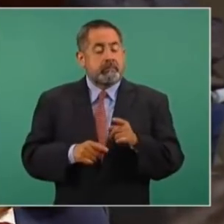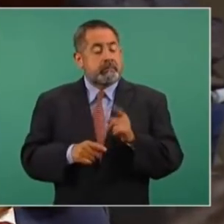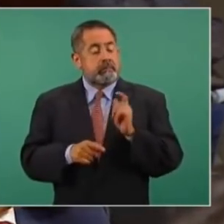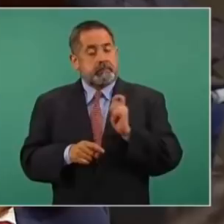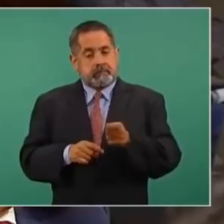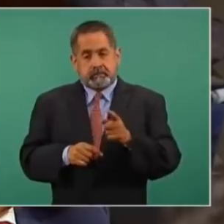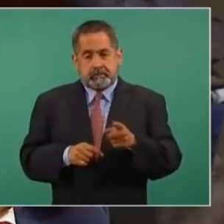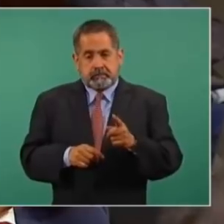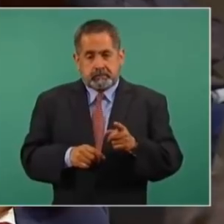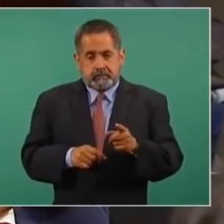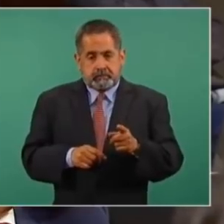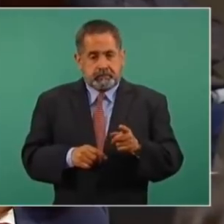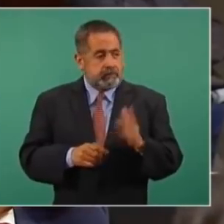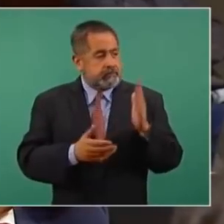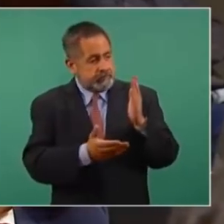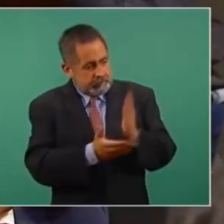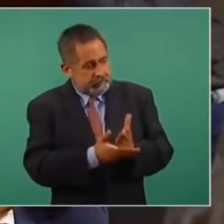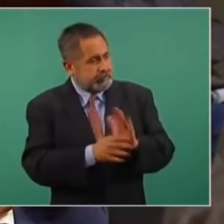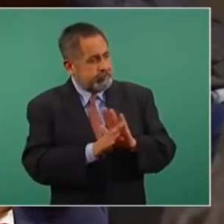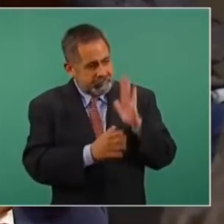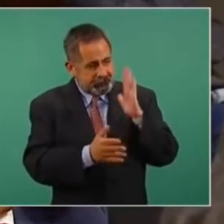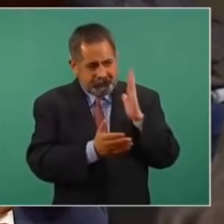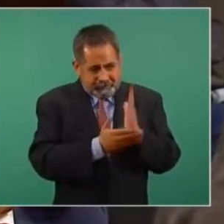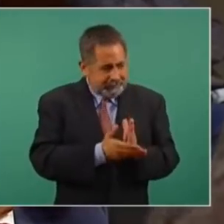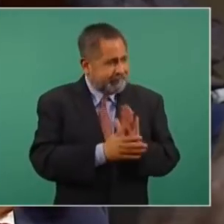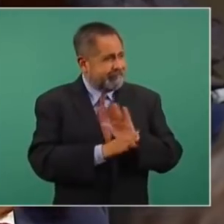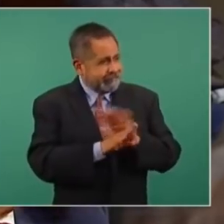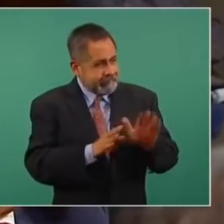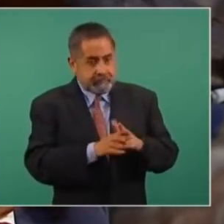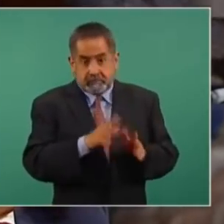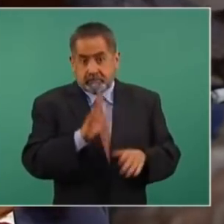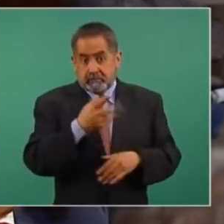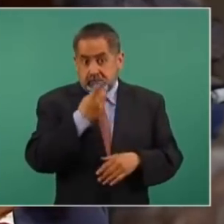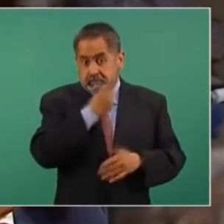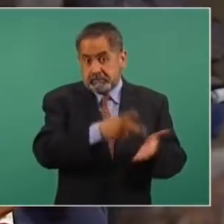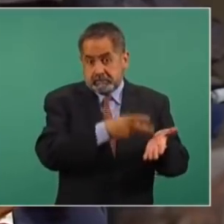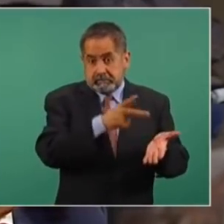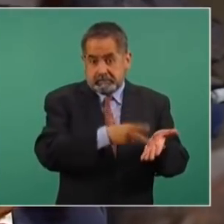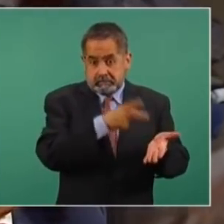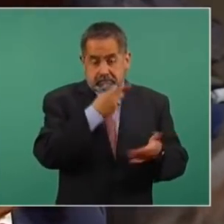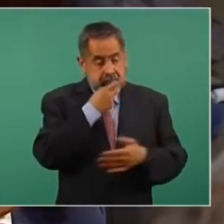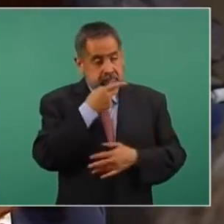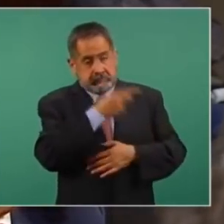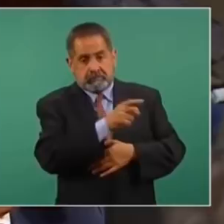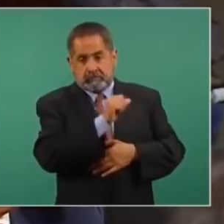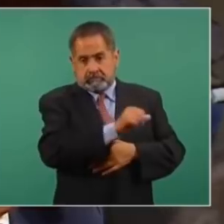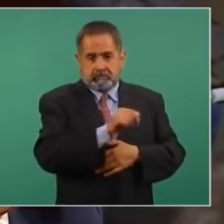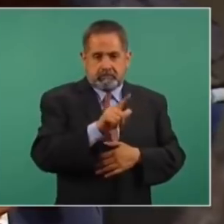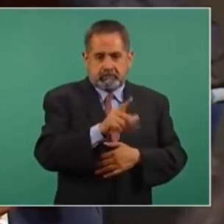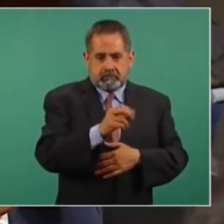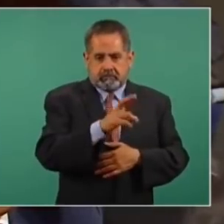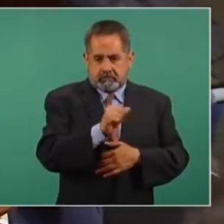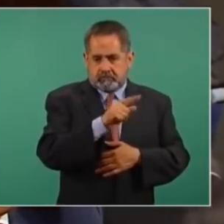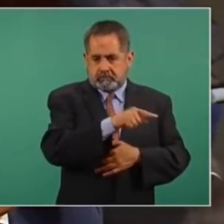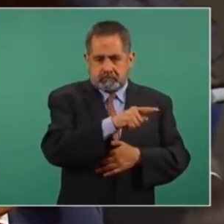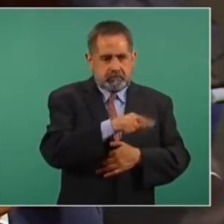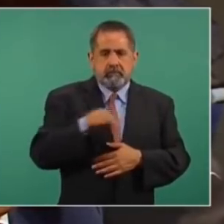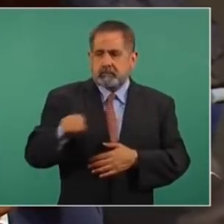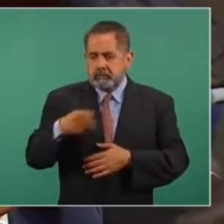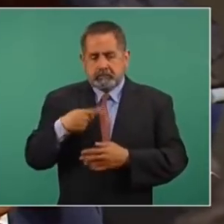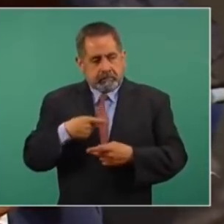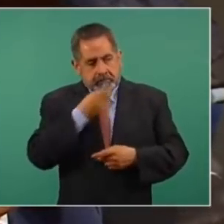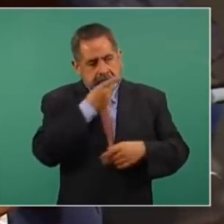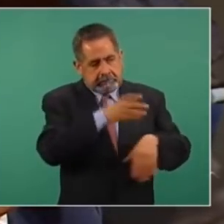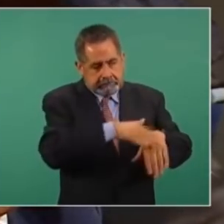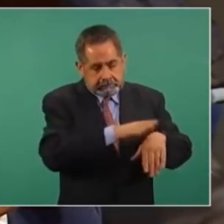pare, para ya, para, que le decía varias veces, y aquí también ya se ha dicho por parte del periodista